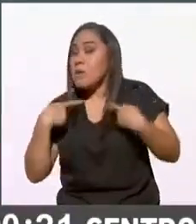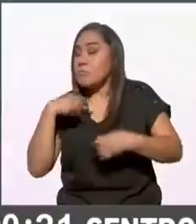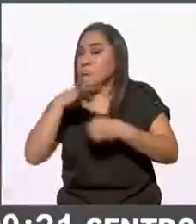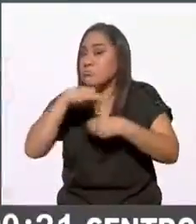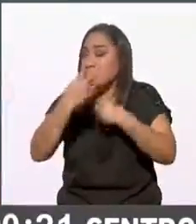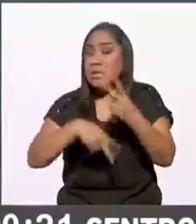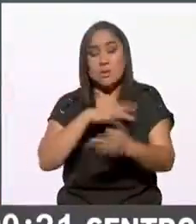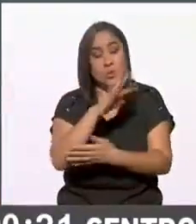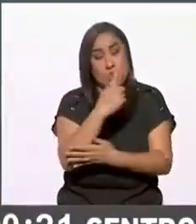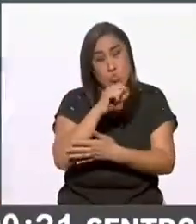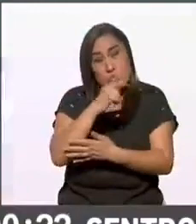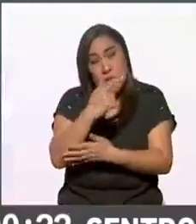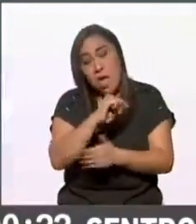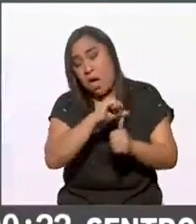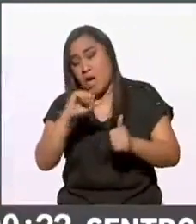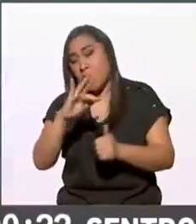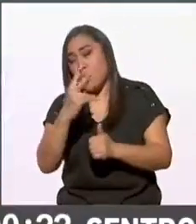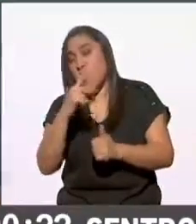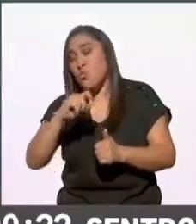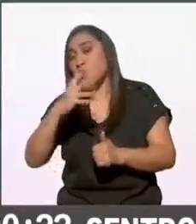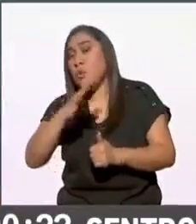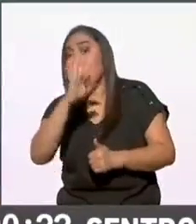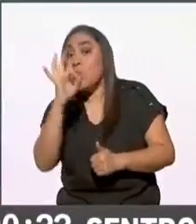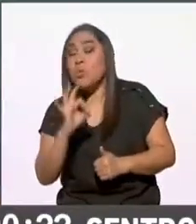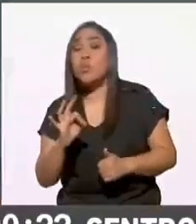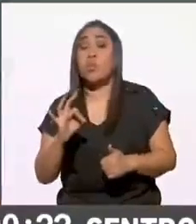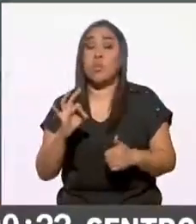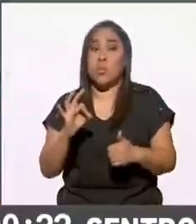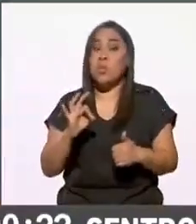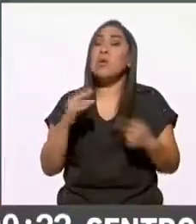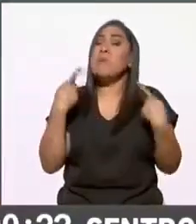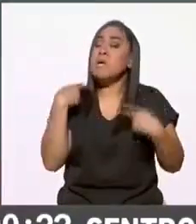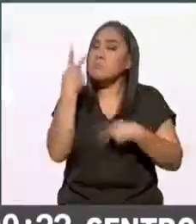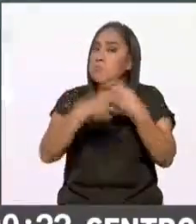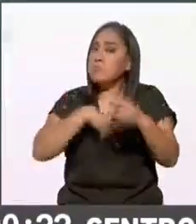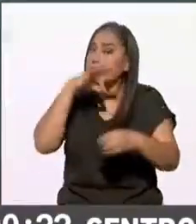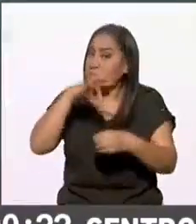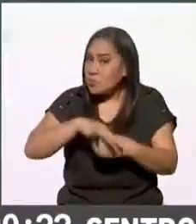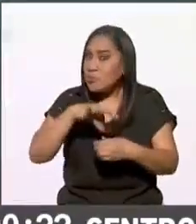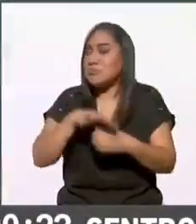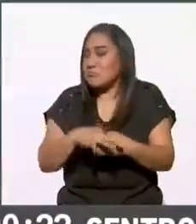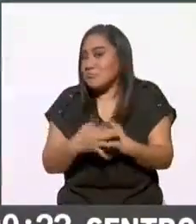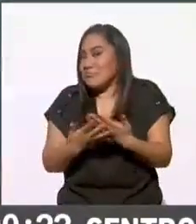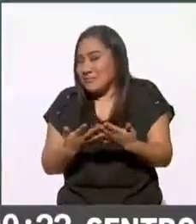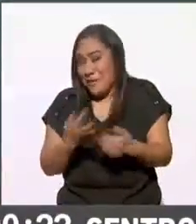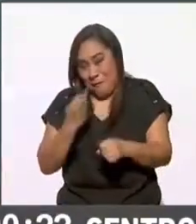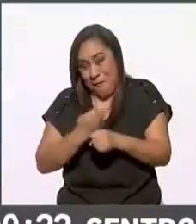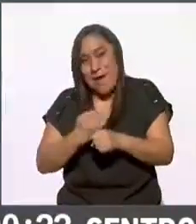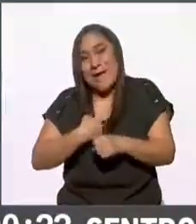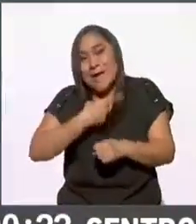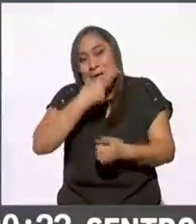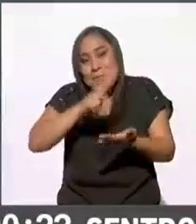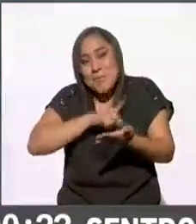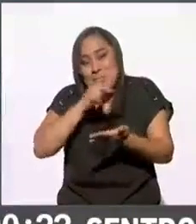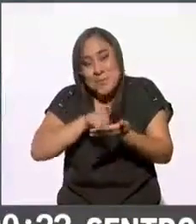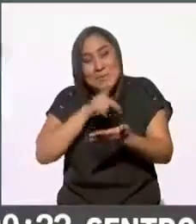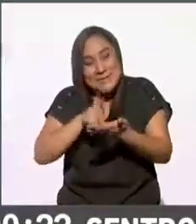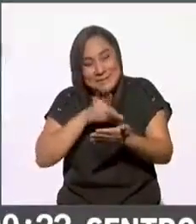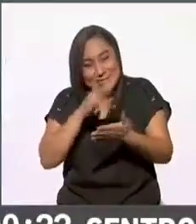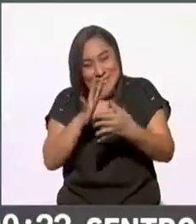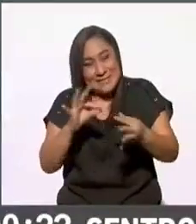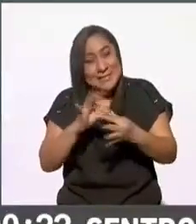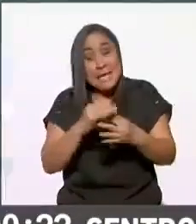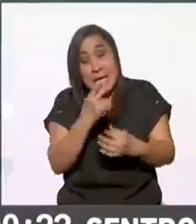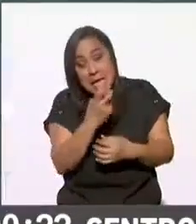.7 y 52.5% el nivel de participación como lo hemos venido insistiendo en esta transmisión será parte